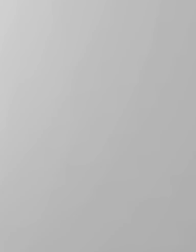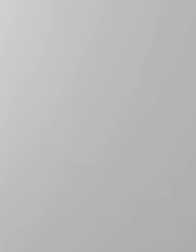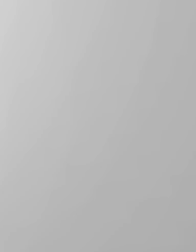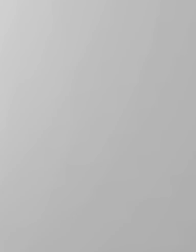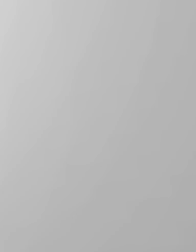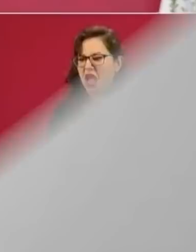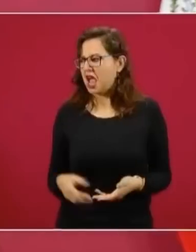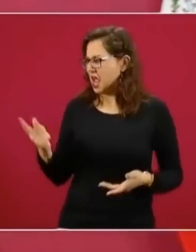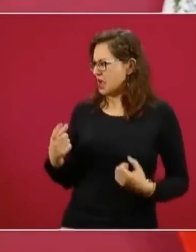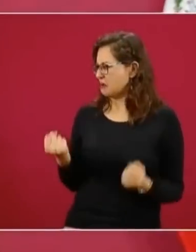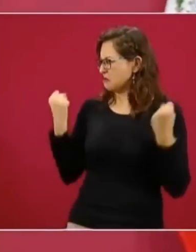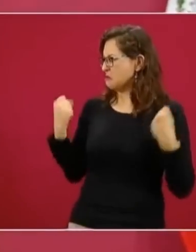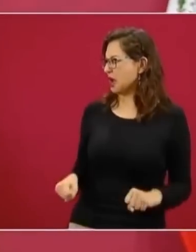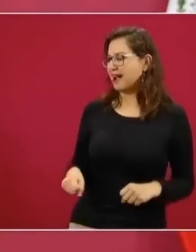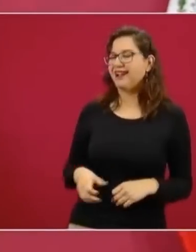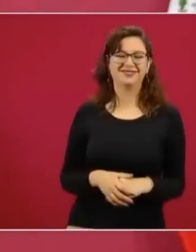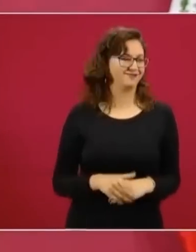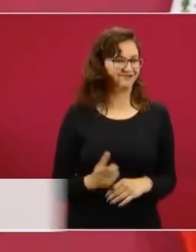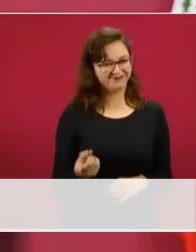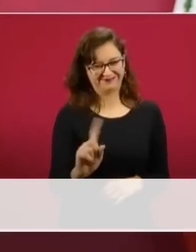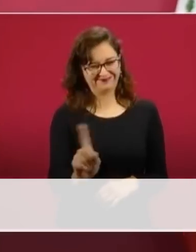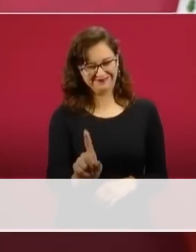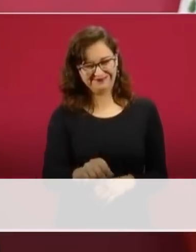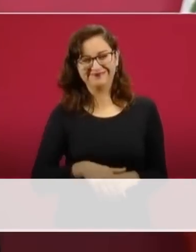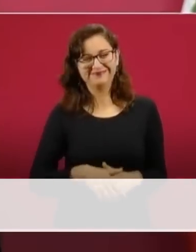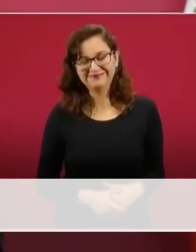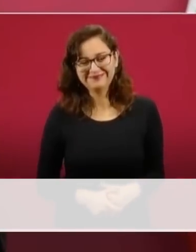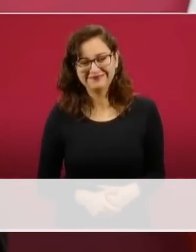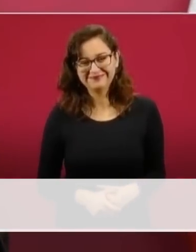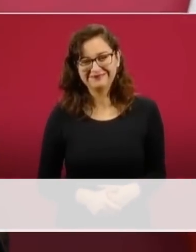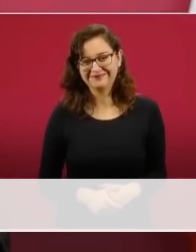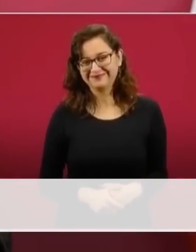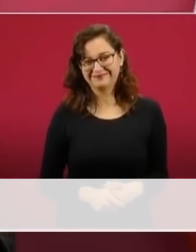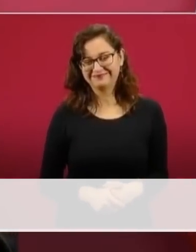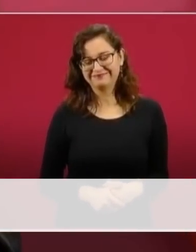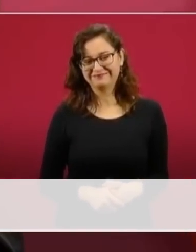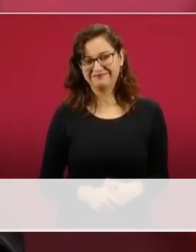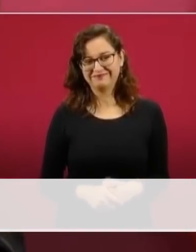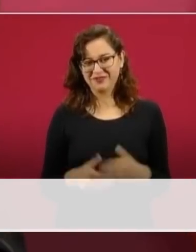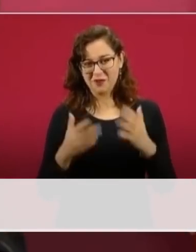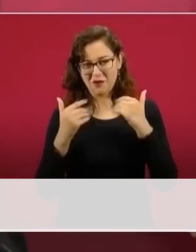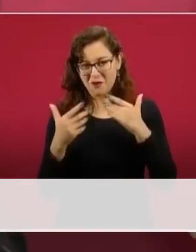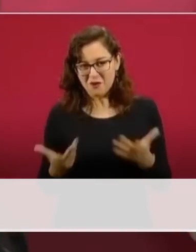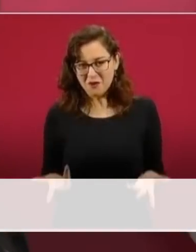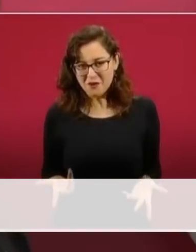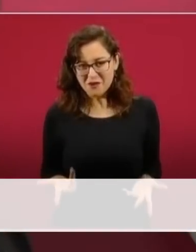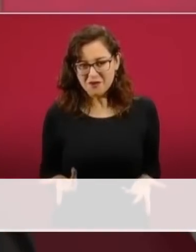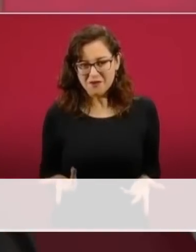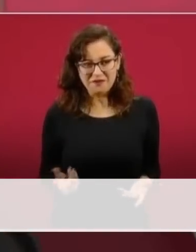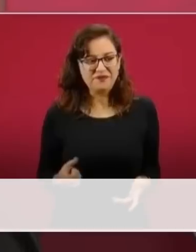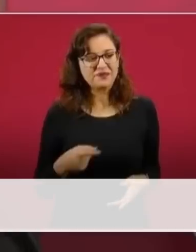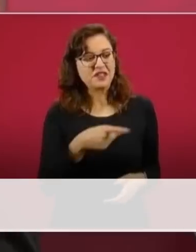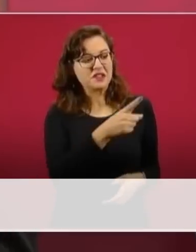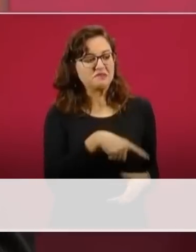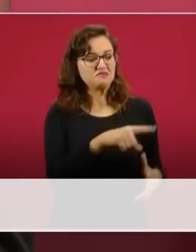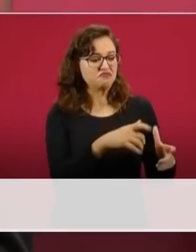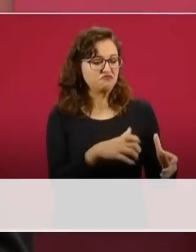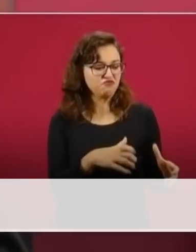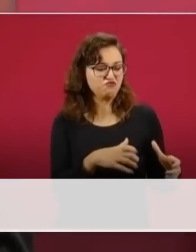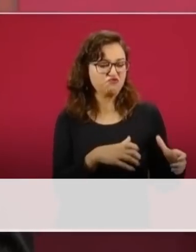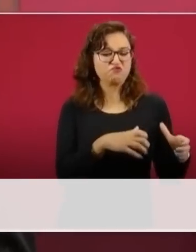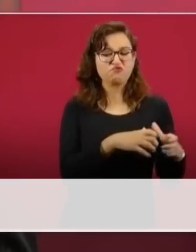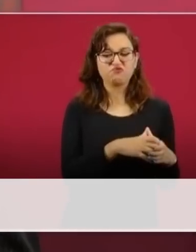Lo que quisieran los tecnócratas